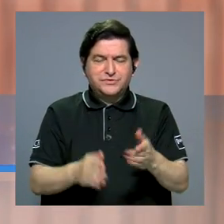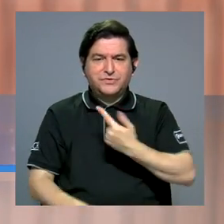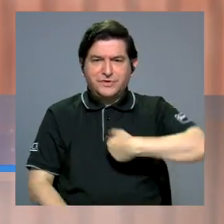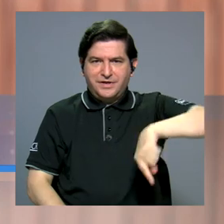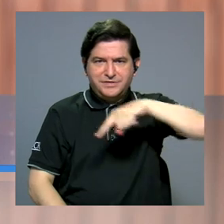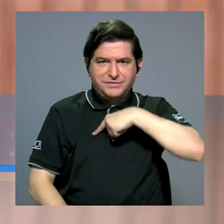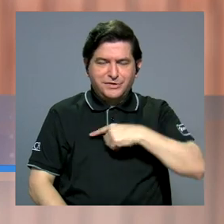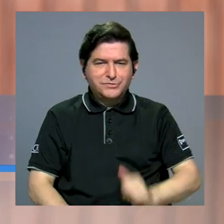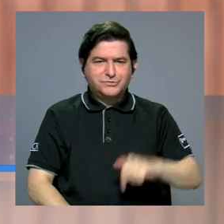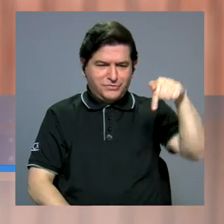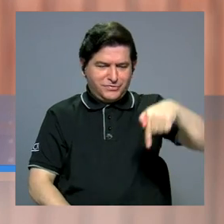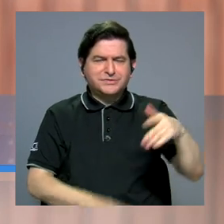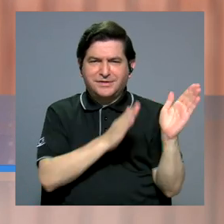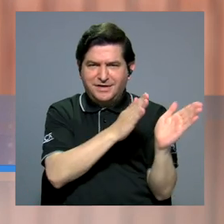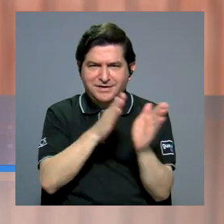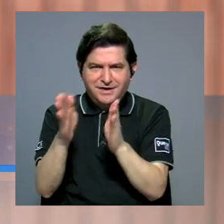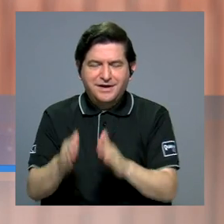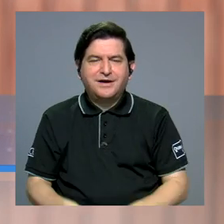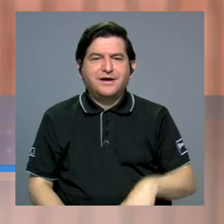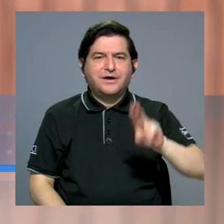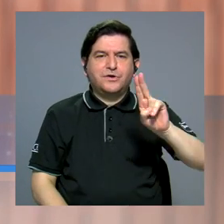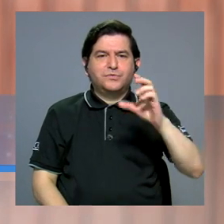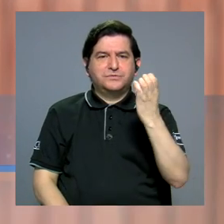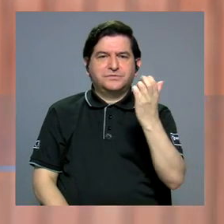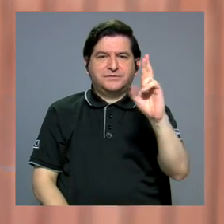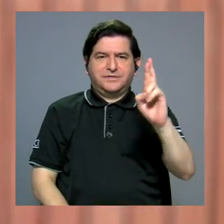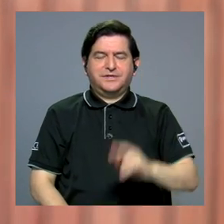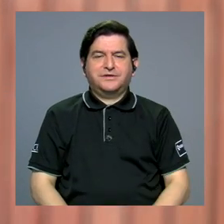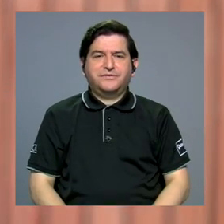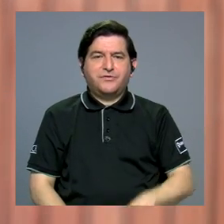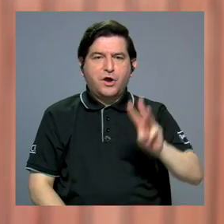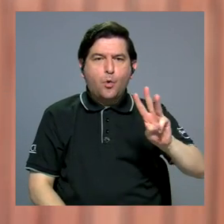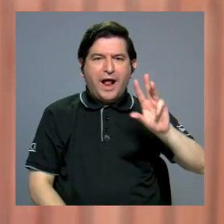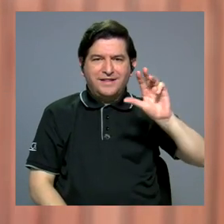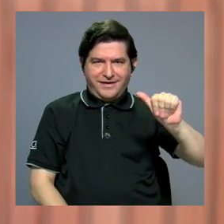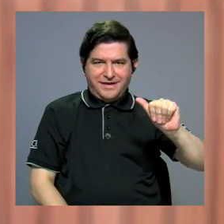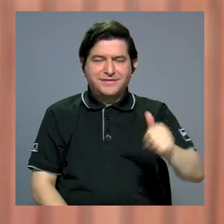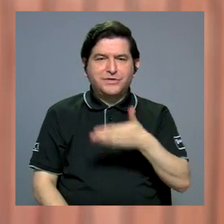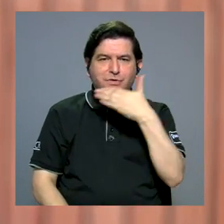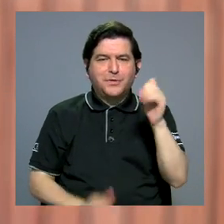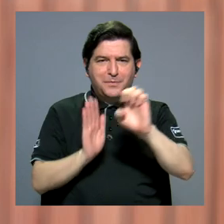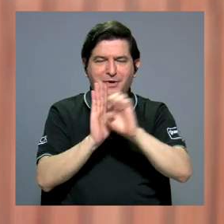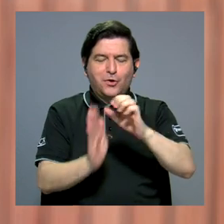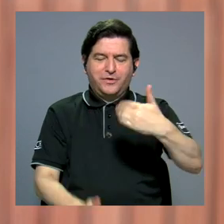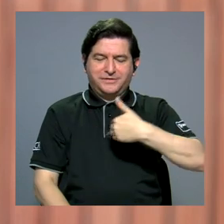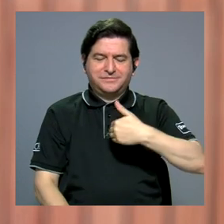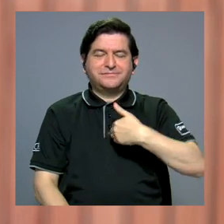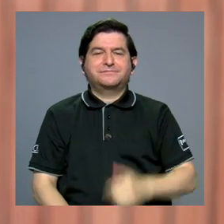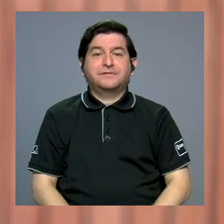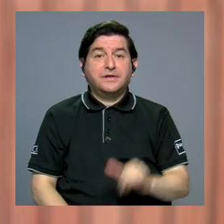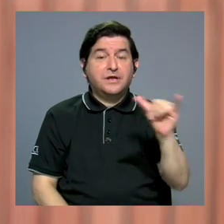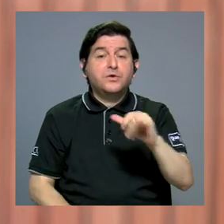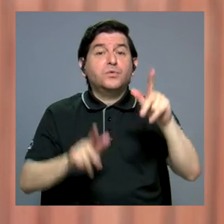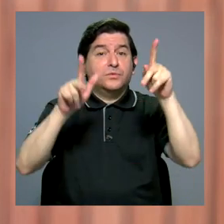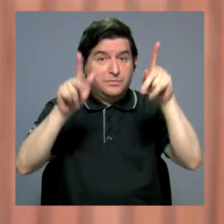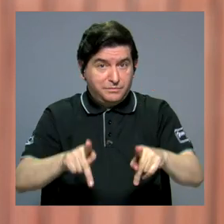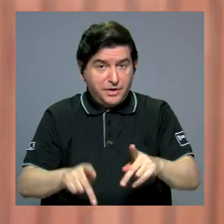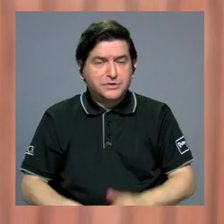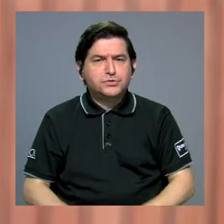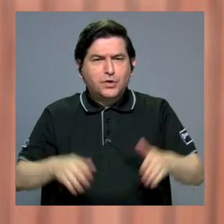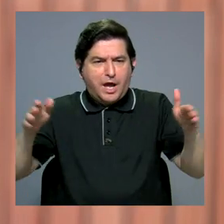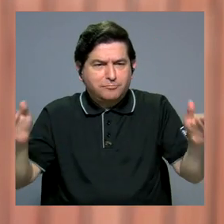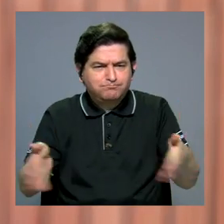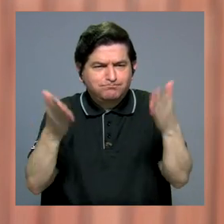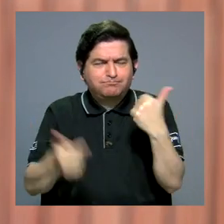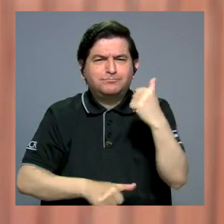que creamos y que formamos en la Universidad de Costa Rica. Don Walter es de los mejores ejemplos que tenemos. Y es también una persona que ha